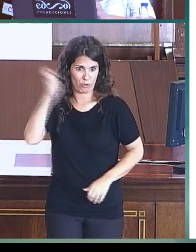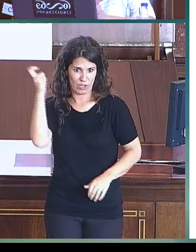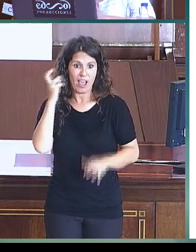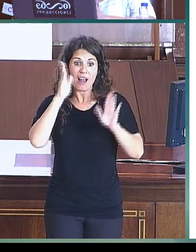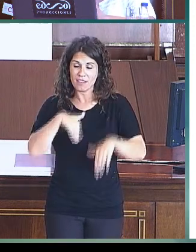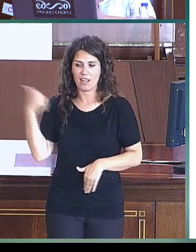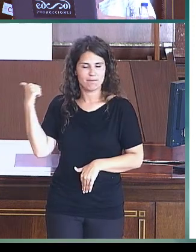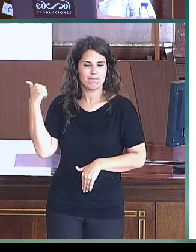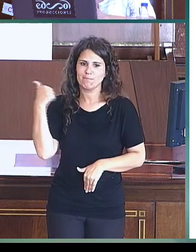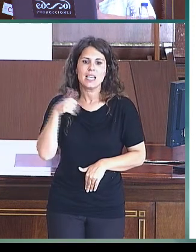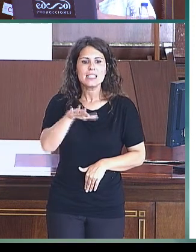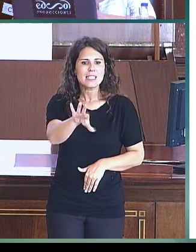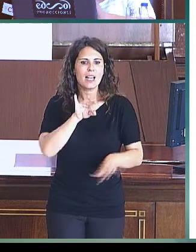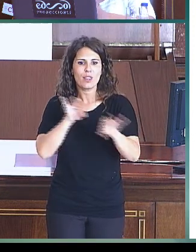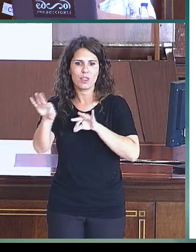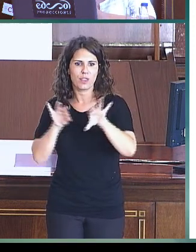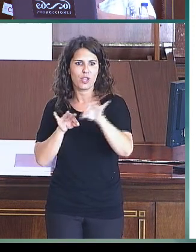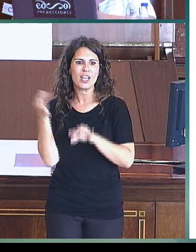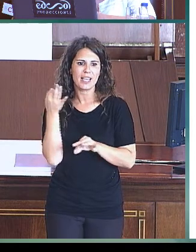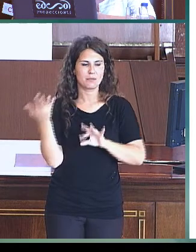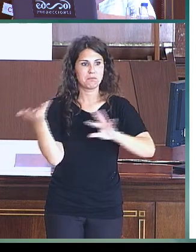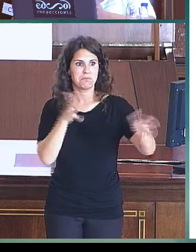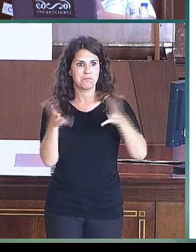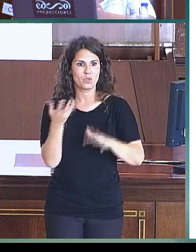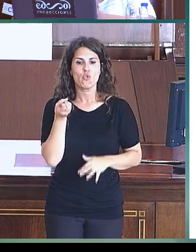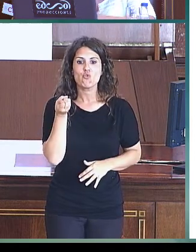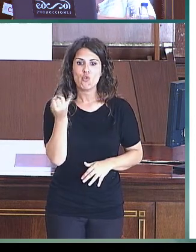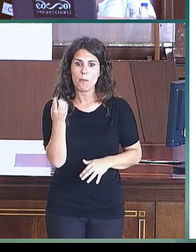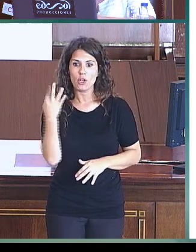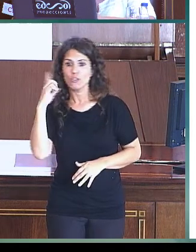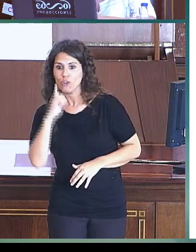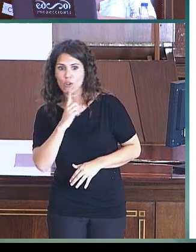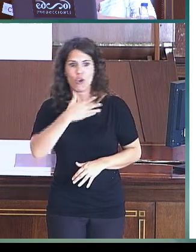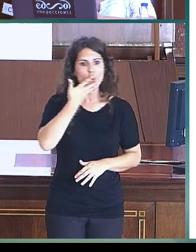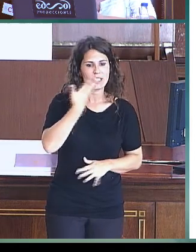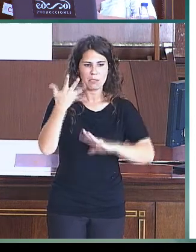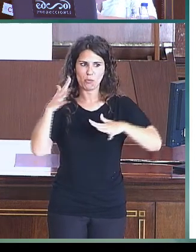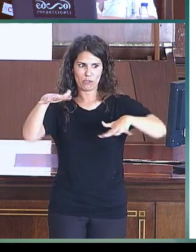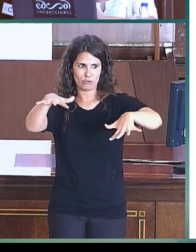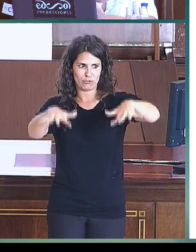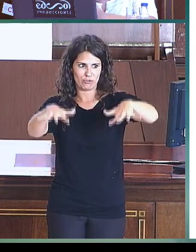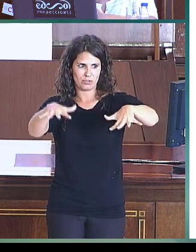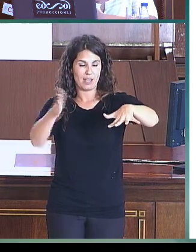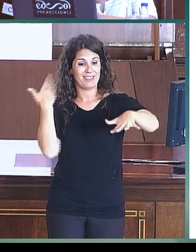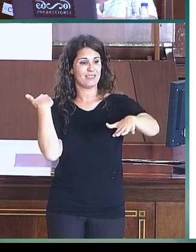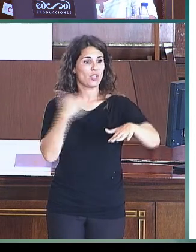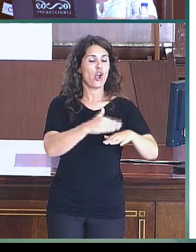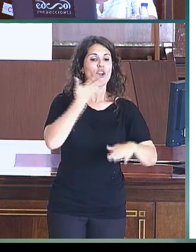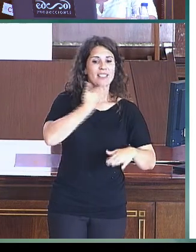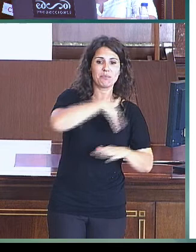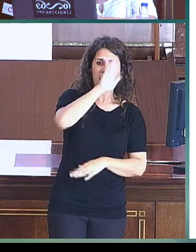solo con un número más o menos equiparable de alumnos sordos y oyentes para poder, como os digo,